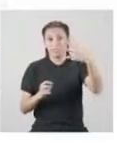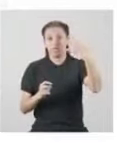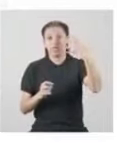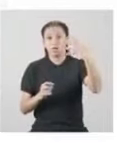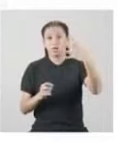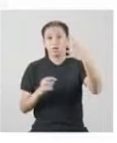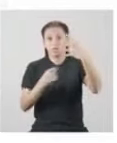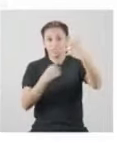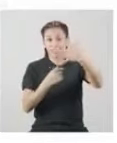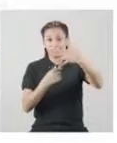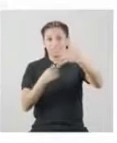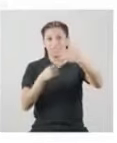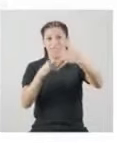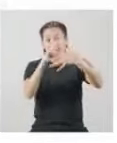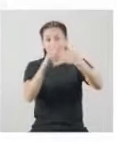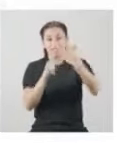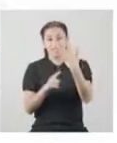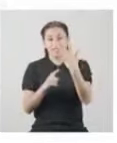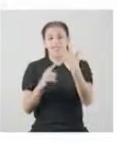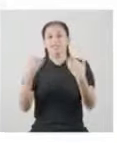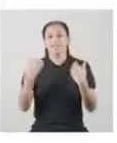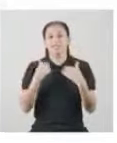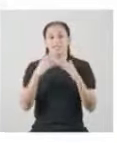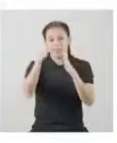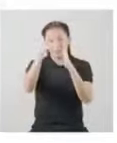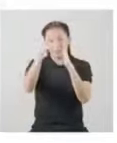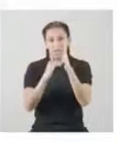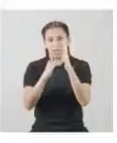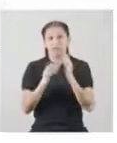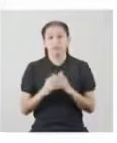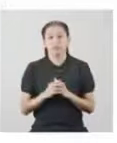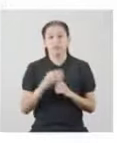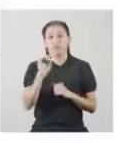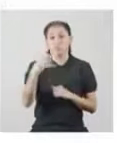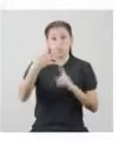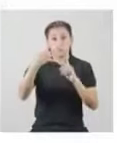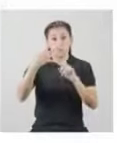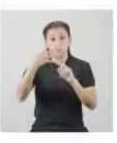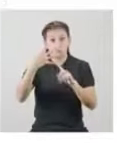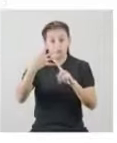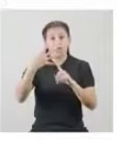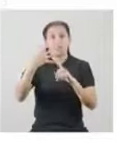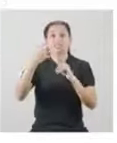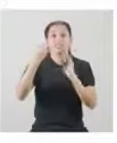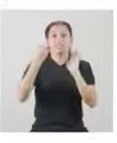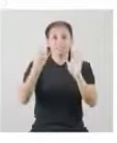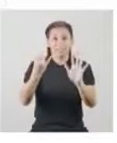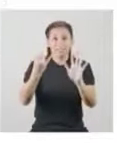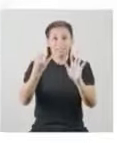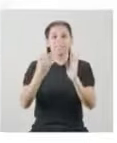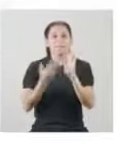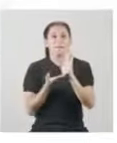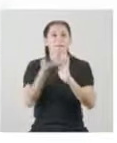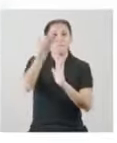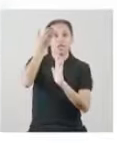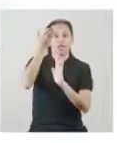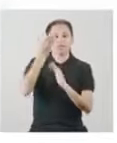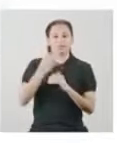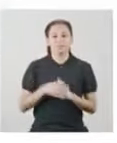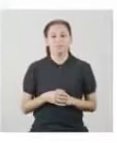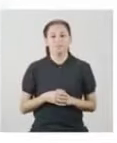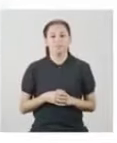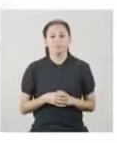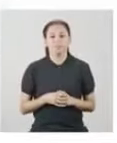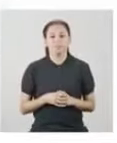segunda, tercera y quinta trucha se encuentran a menos de una desviación estándar. Y la cuarta y sexta trucha se encuentran a